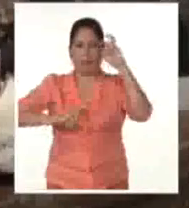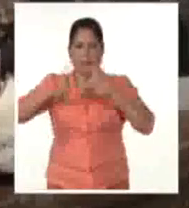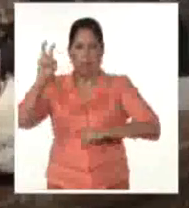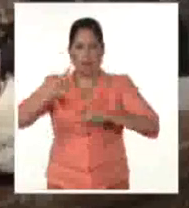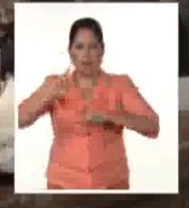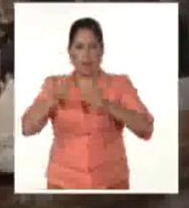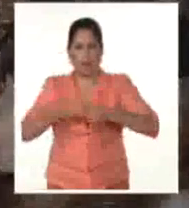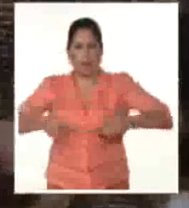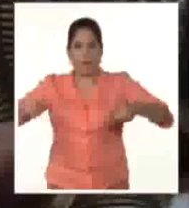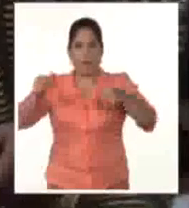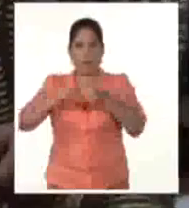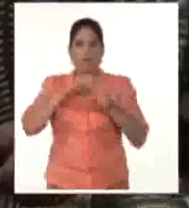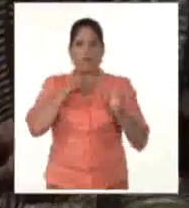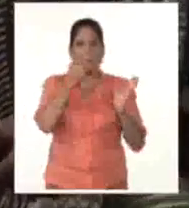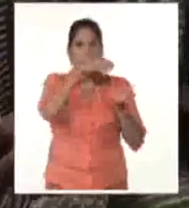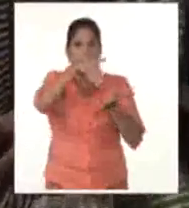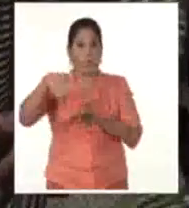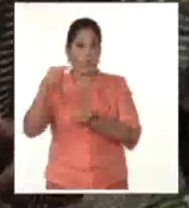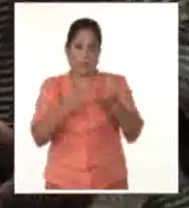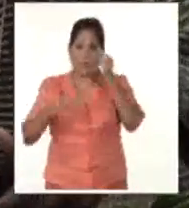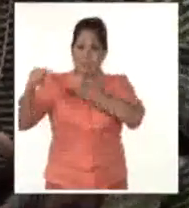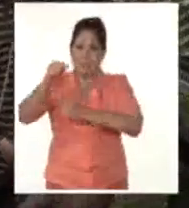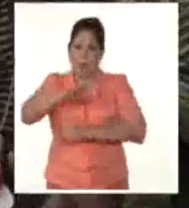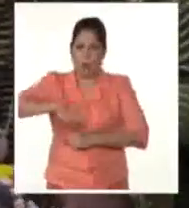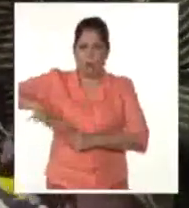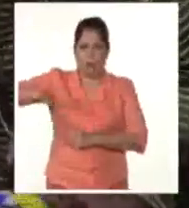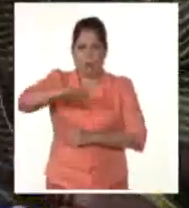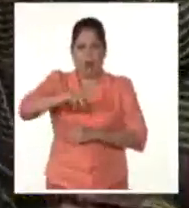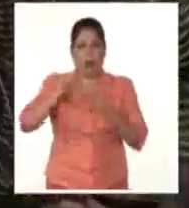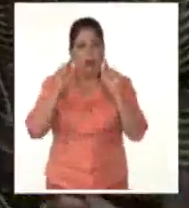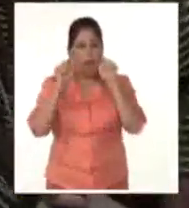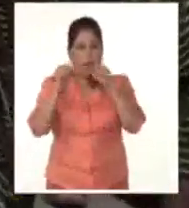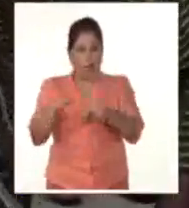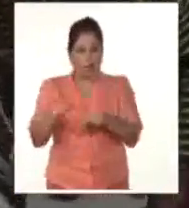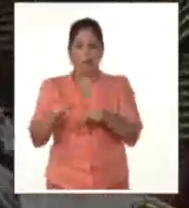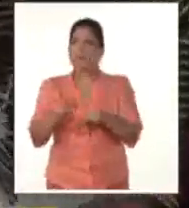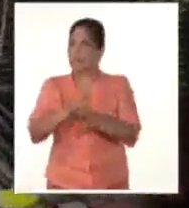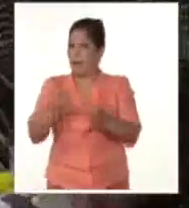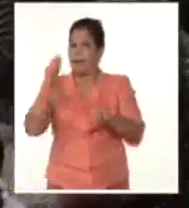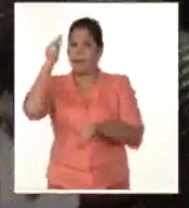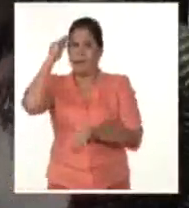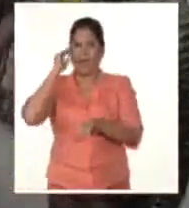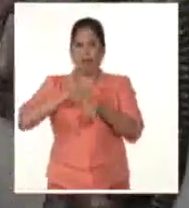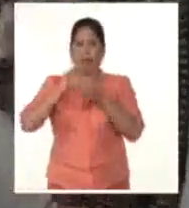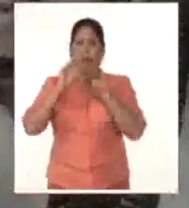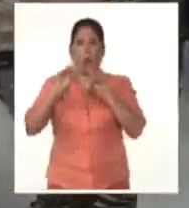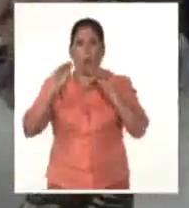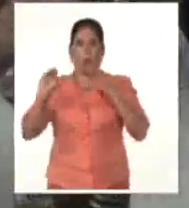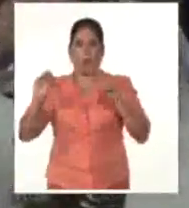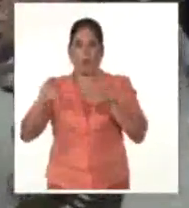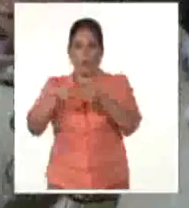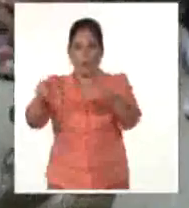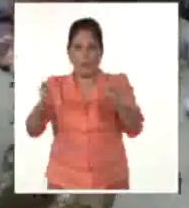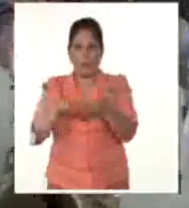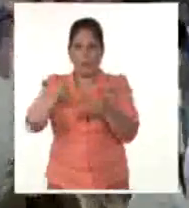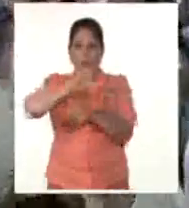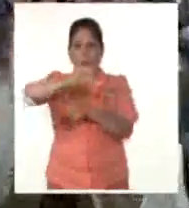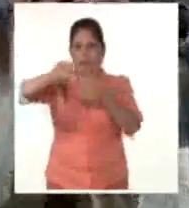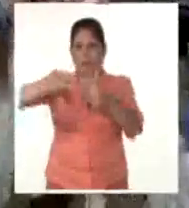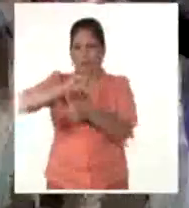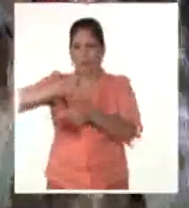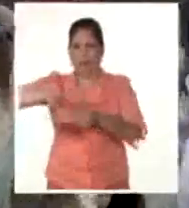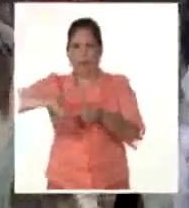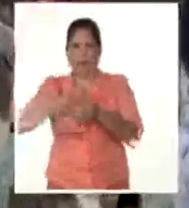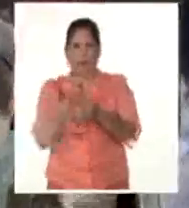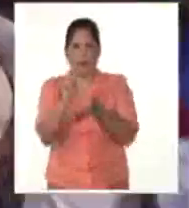el Congreso de la Muerte como principal espacio académico. Se dieron ya a conocer las convocatorias del Salón del Caribe y el Taller de Artes